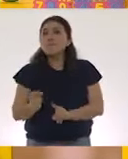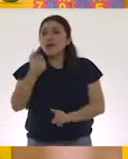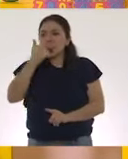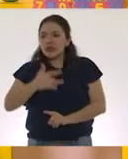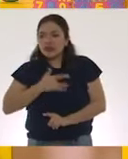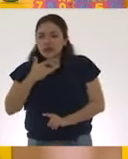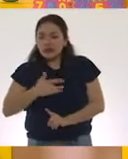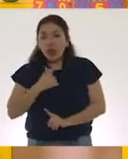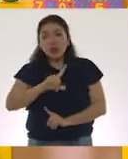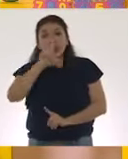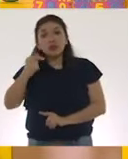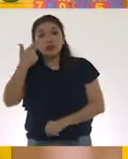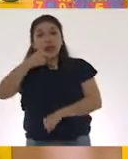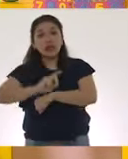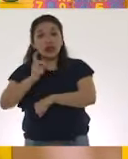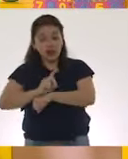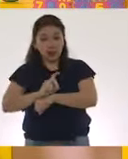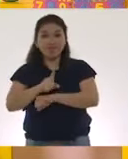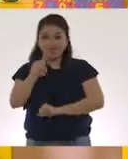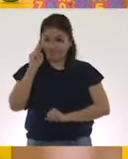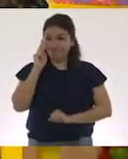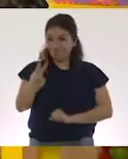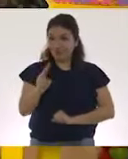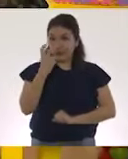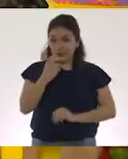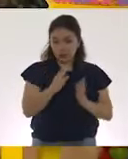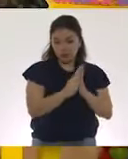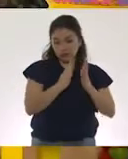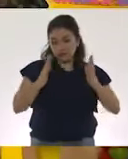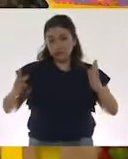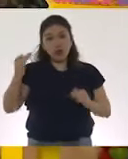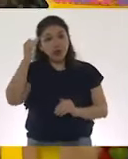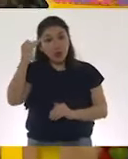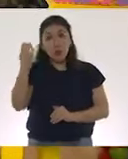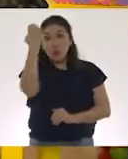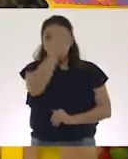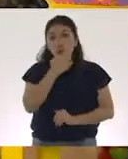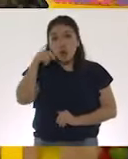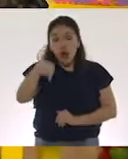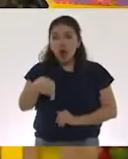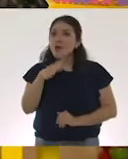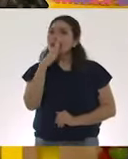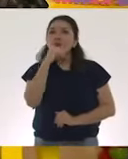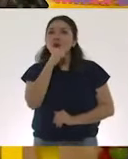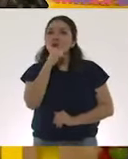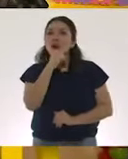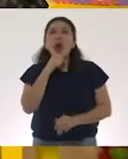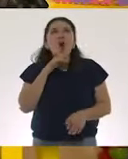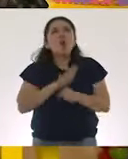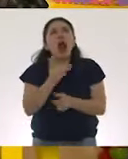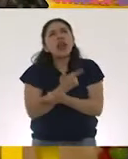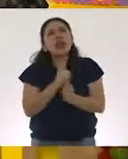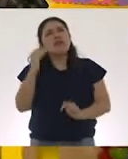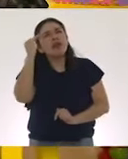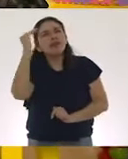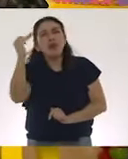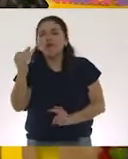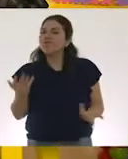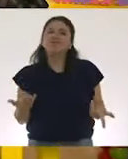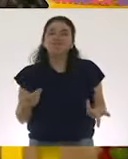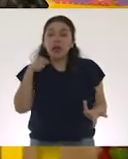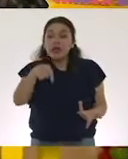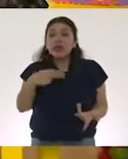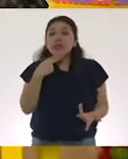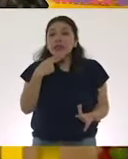primer signo o síntoma. Como pueden ustedes ver, este tipo de pruebas entonces no se pueden hacer en cualquier momento y sirven